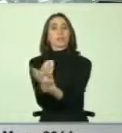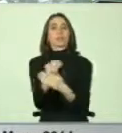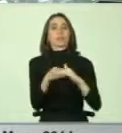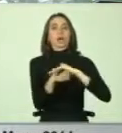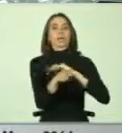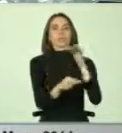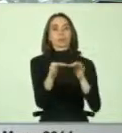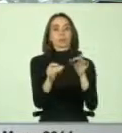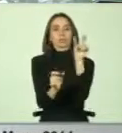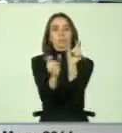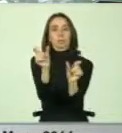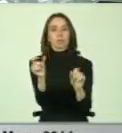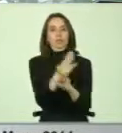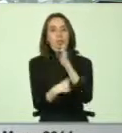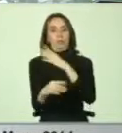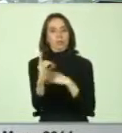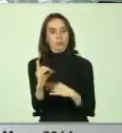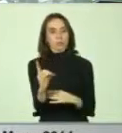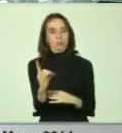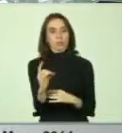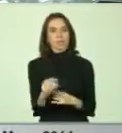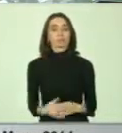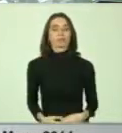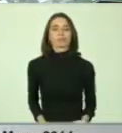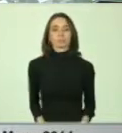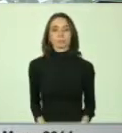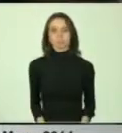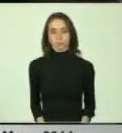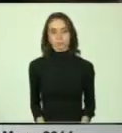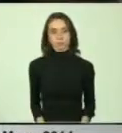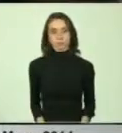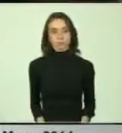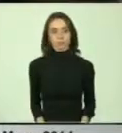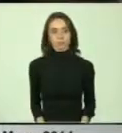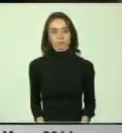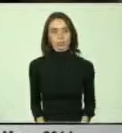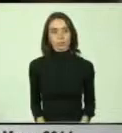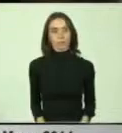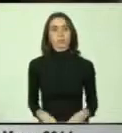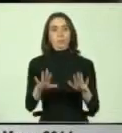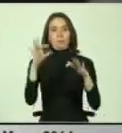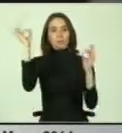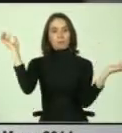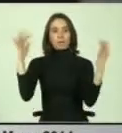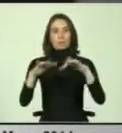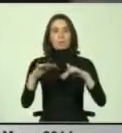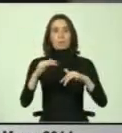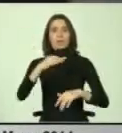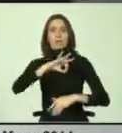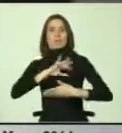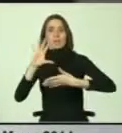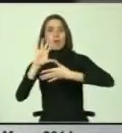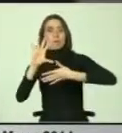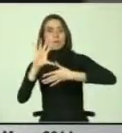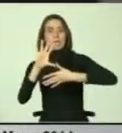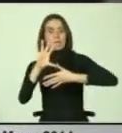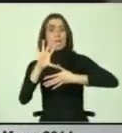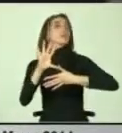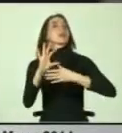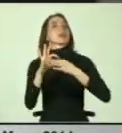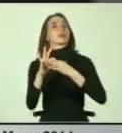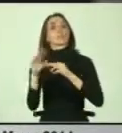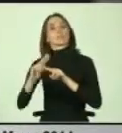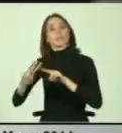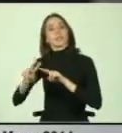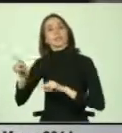acceso a justicia a las personas con discapacidad. En esta misma Cumbre Medioamericana se agradecen los esfuerzos desarrollados por